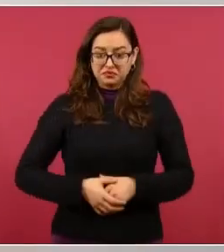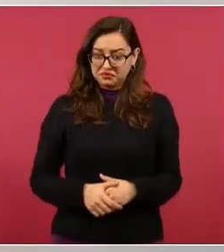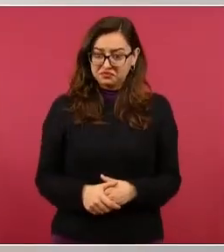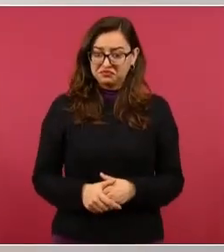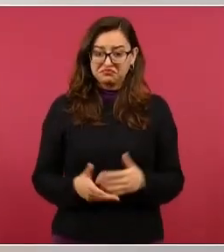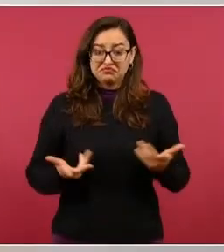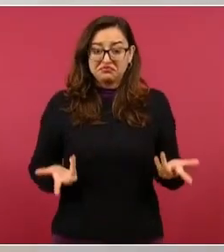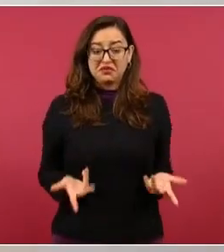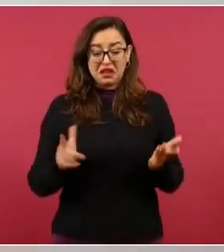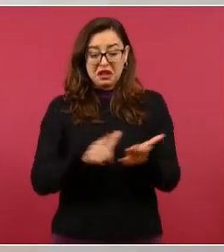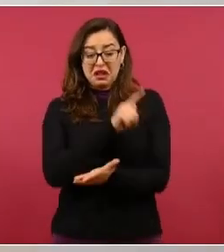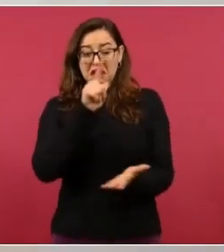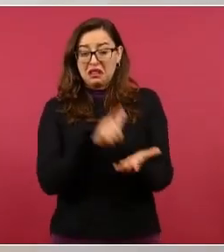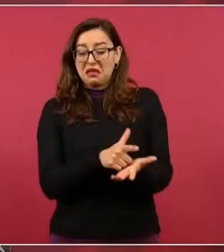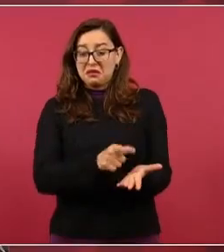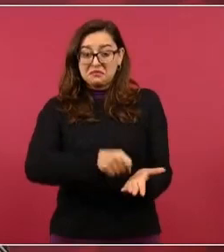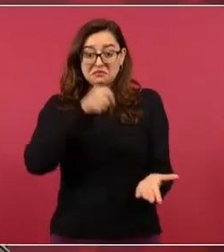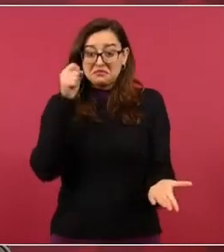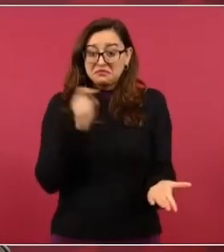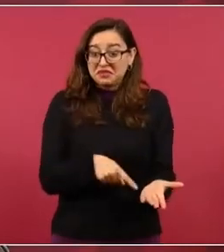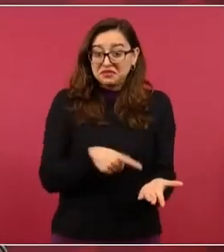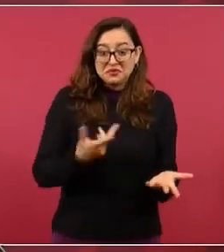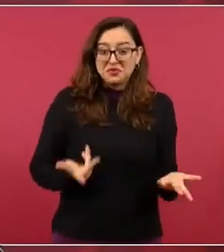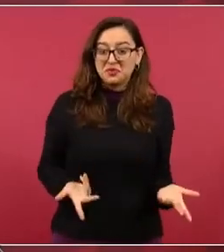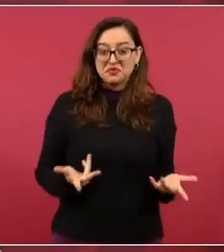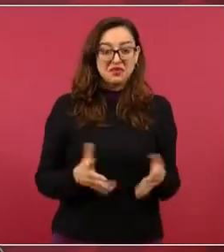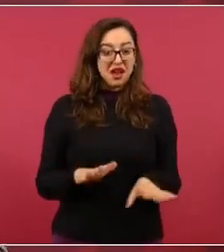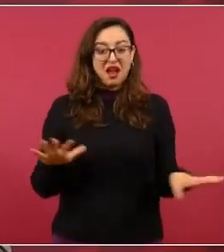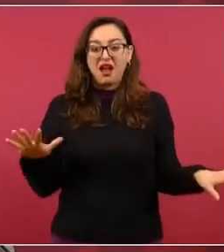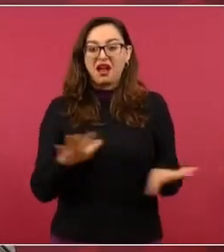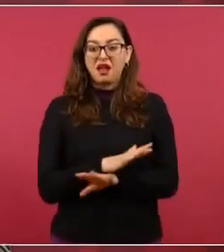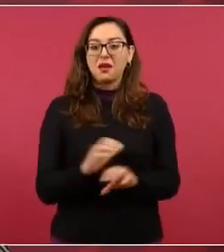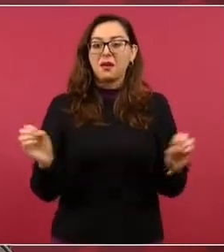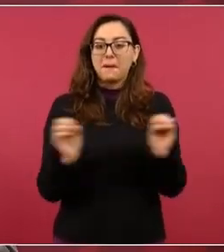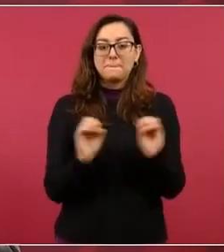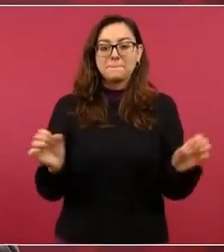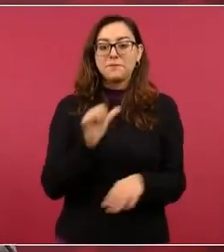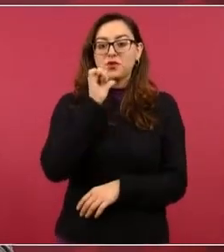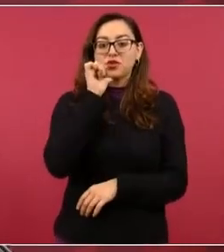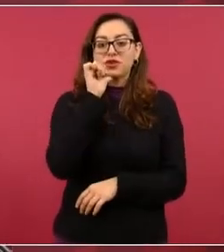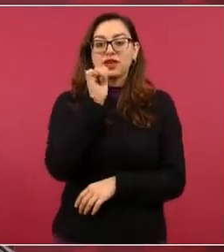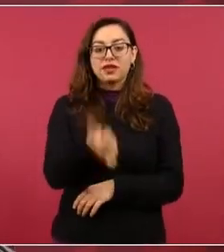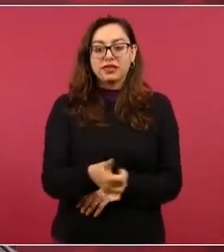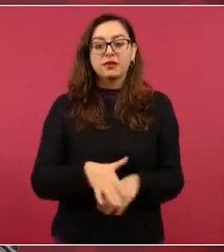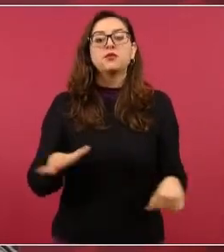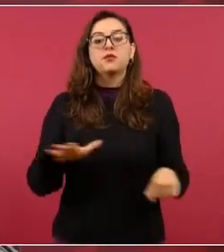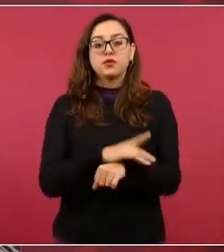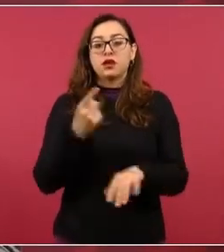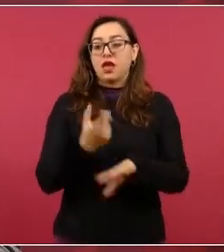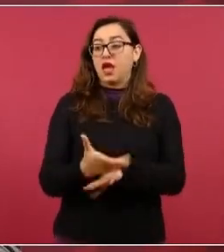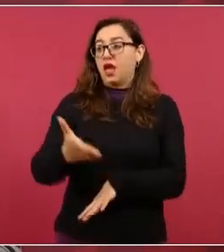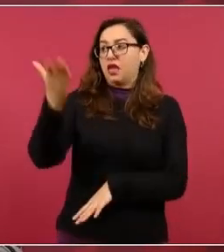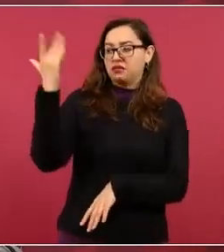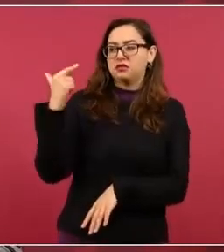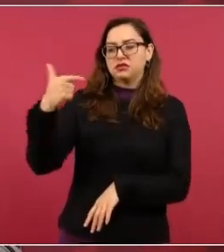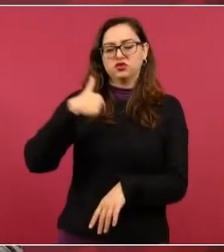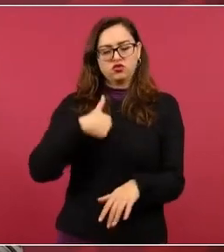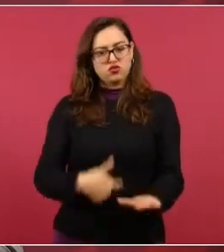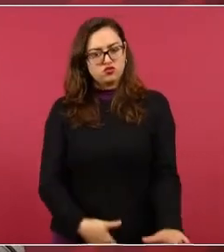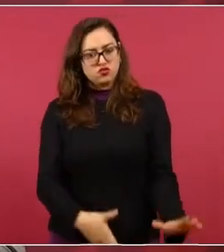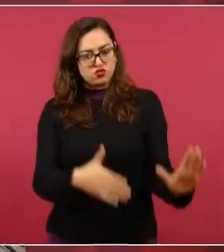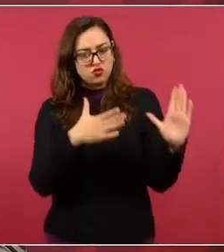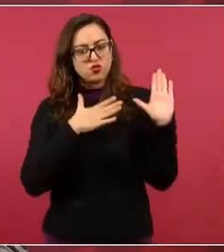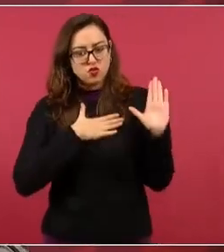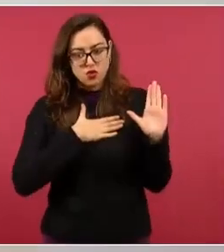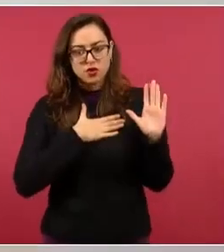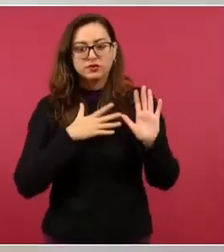jurídico para la operación de bancos, porque hice ese compromiso durante